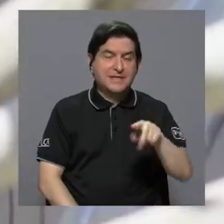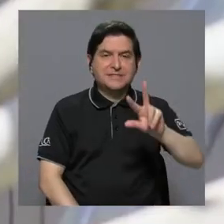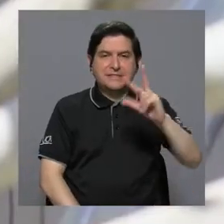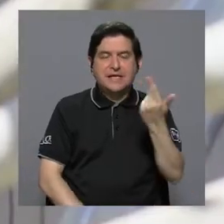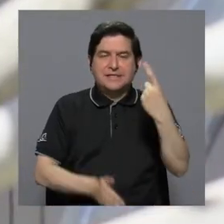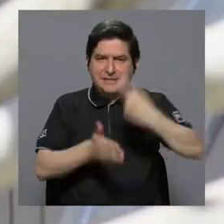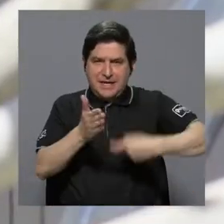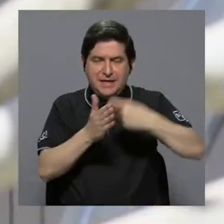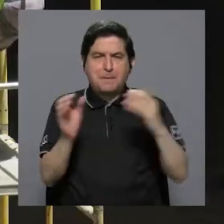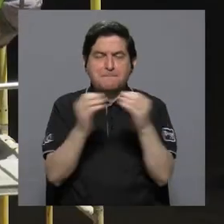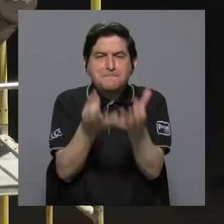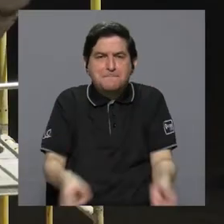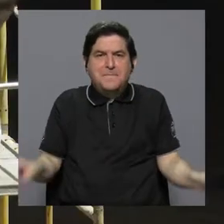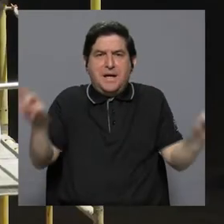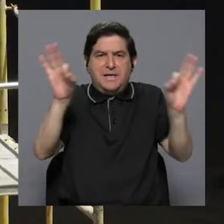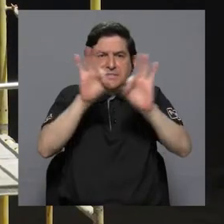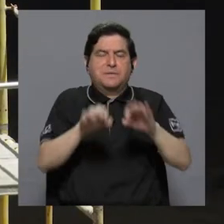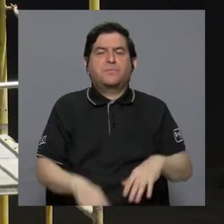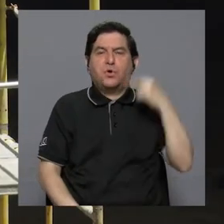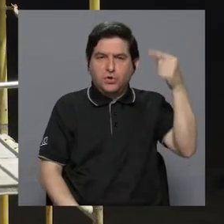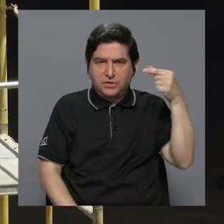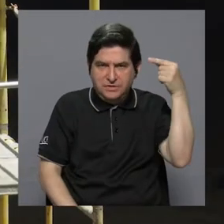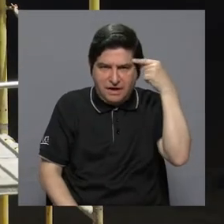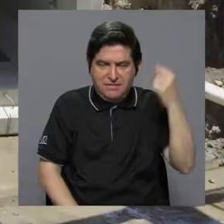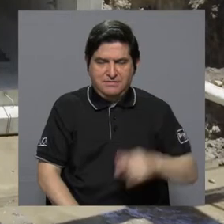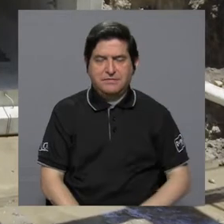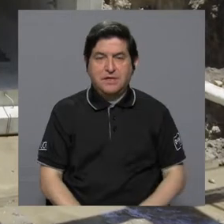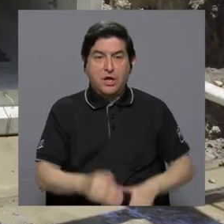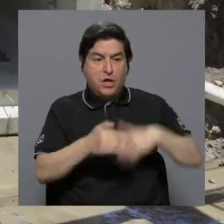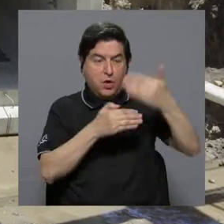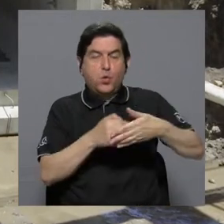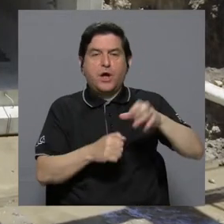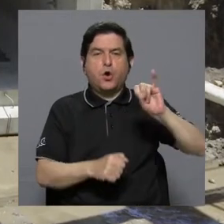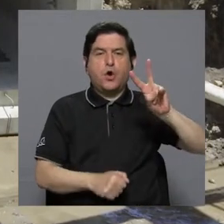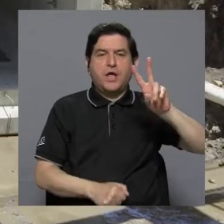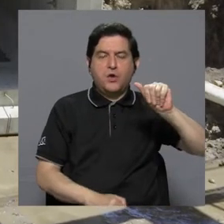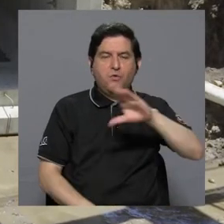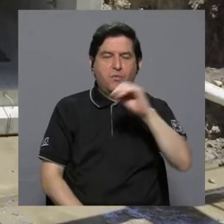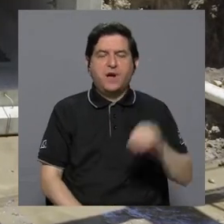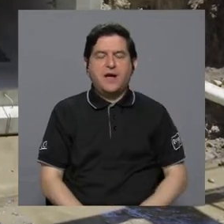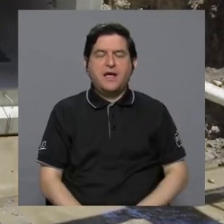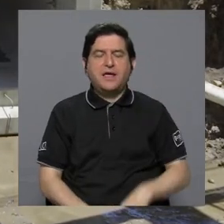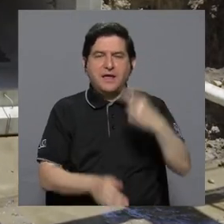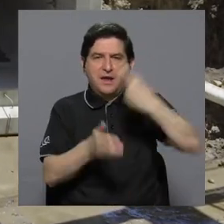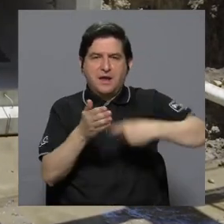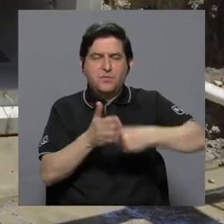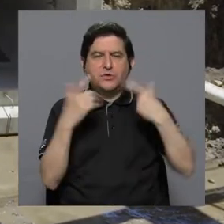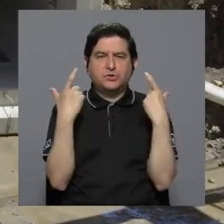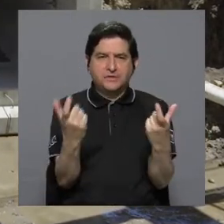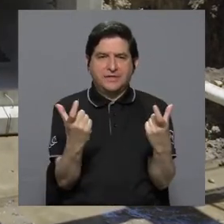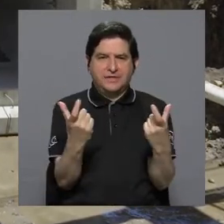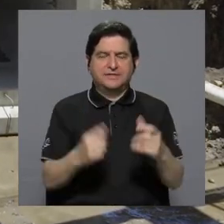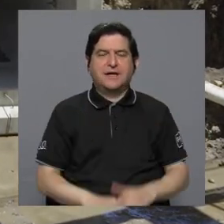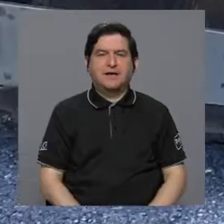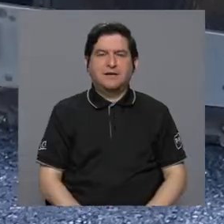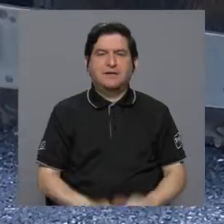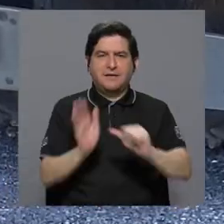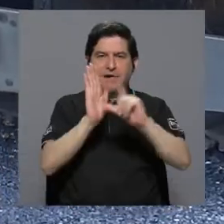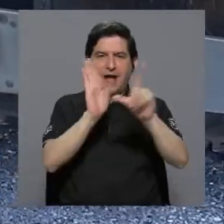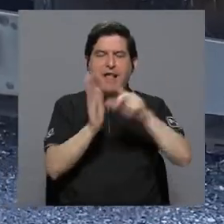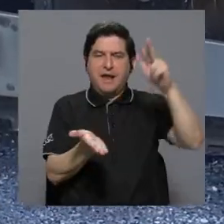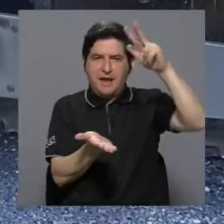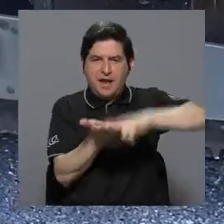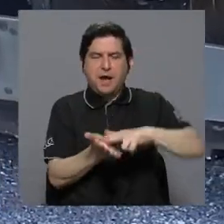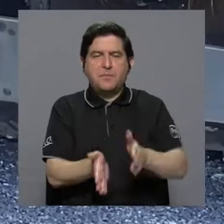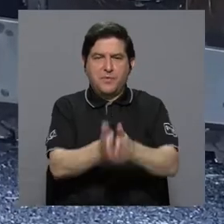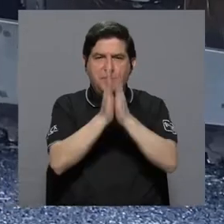tercer impuesto más importante para el gobierno, después del IVA y el impuesto sobre la renta. El plenario aprobó